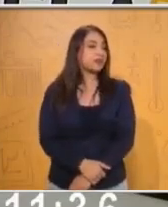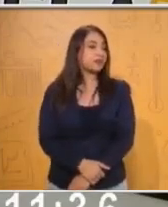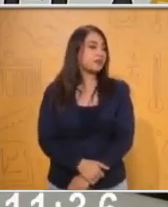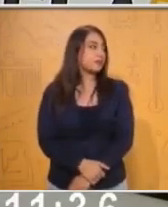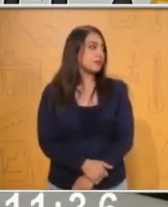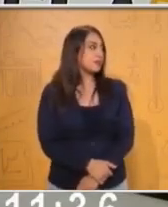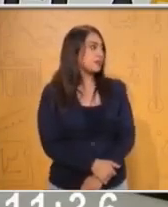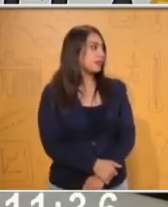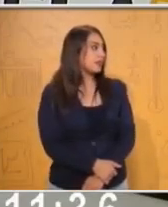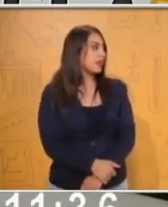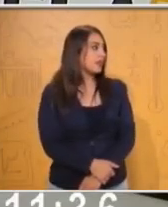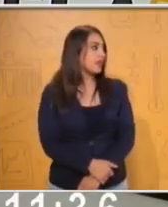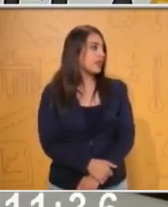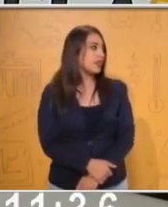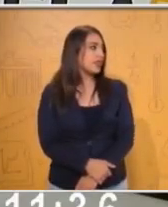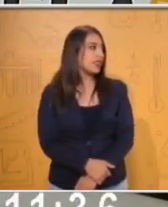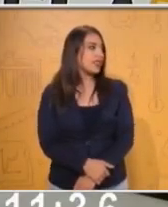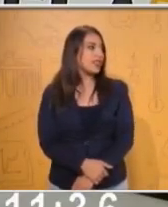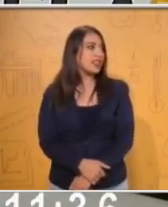compañeros. ¿Listos? ¿Listos?